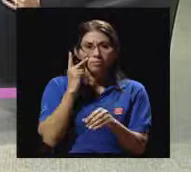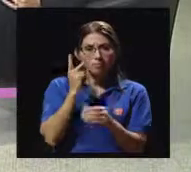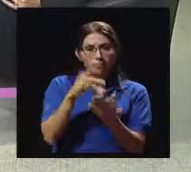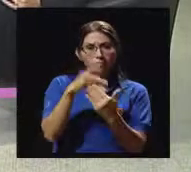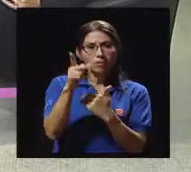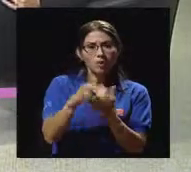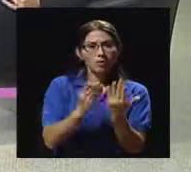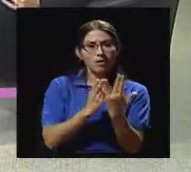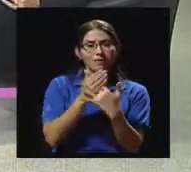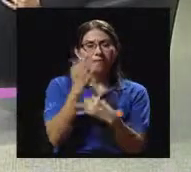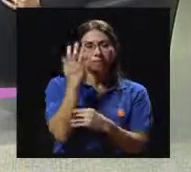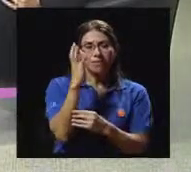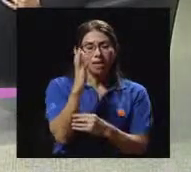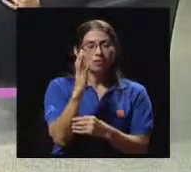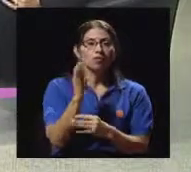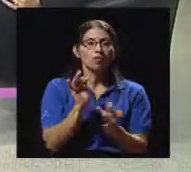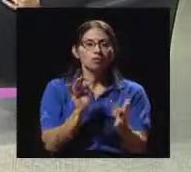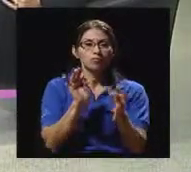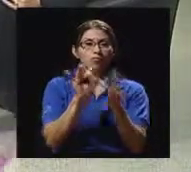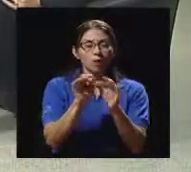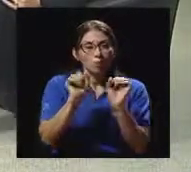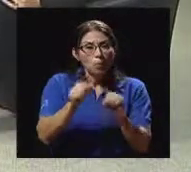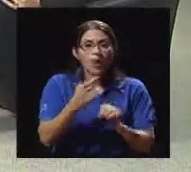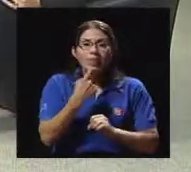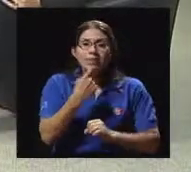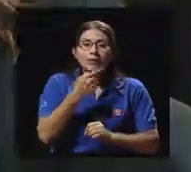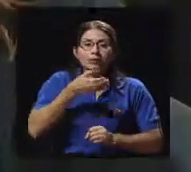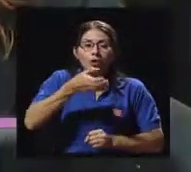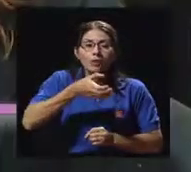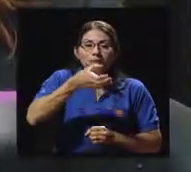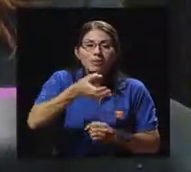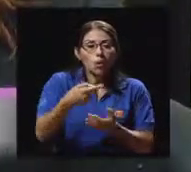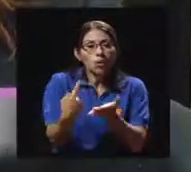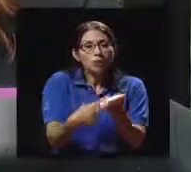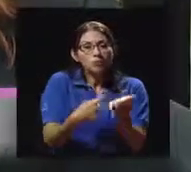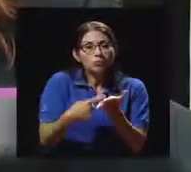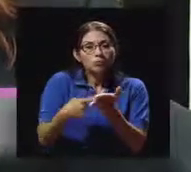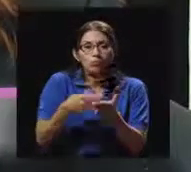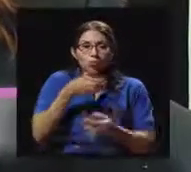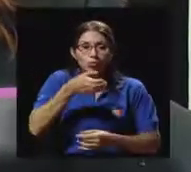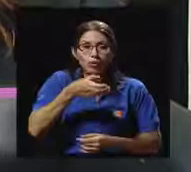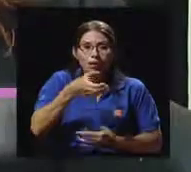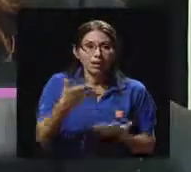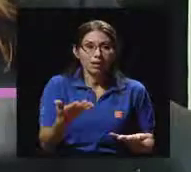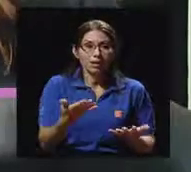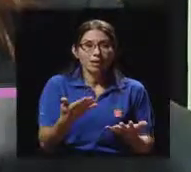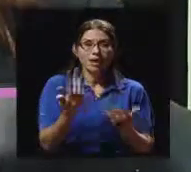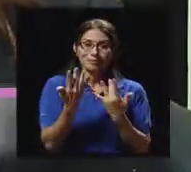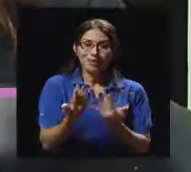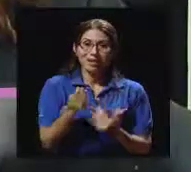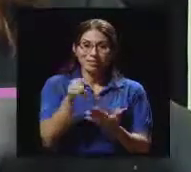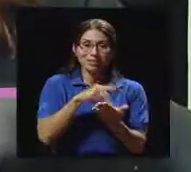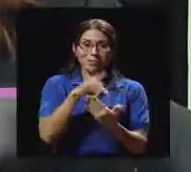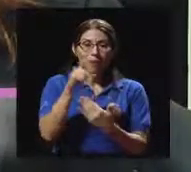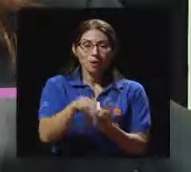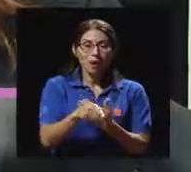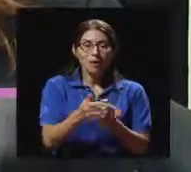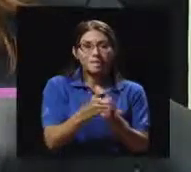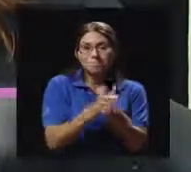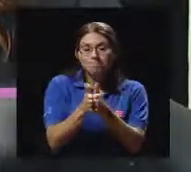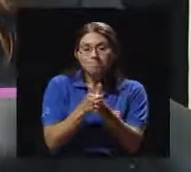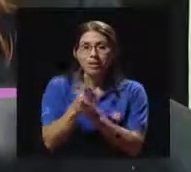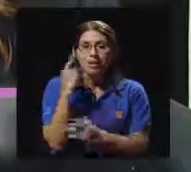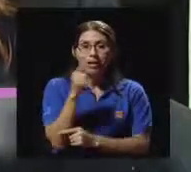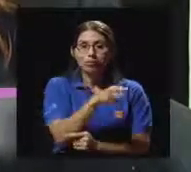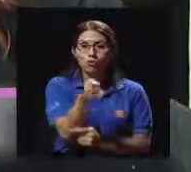nuestro Facebook, como decía Pablo, darnos esas sugerencias, esas recomendaciones y por supuesto que esperamos que este programa haya sido de gran utilidad para